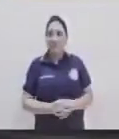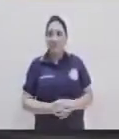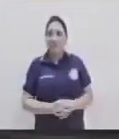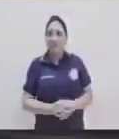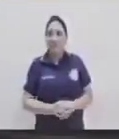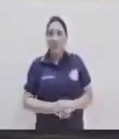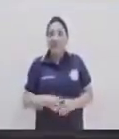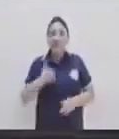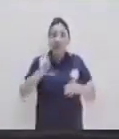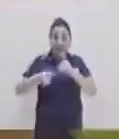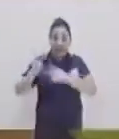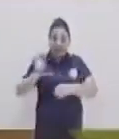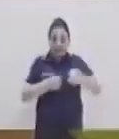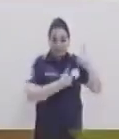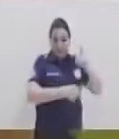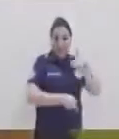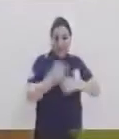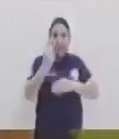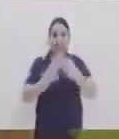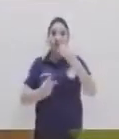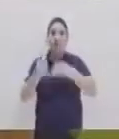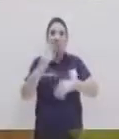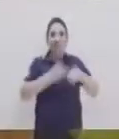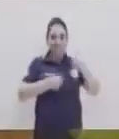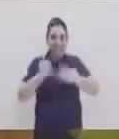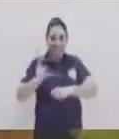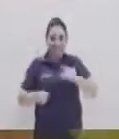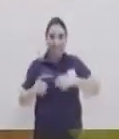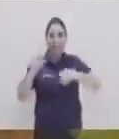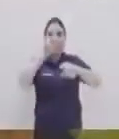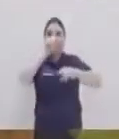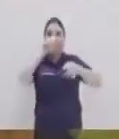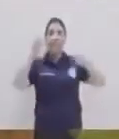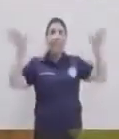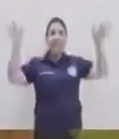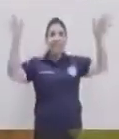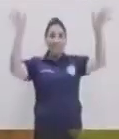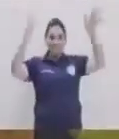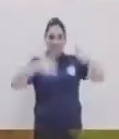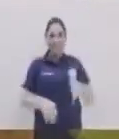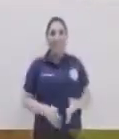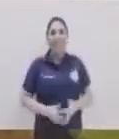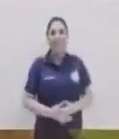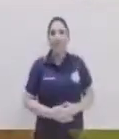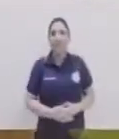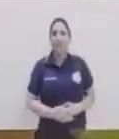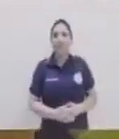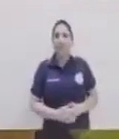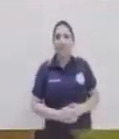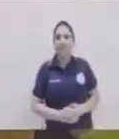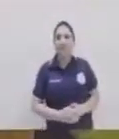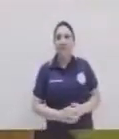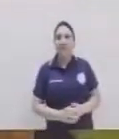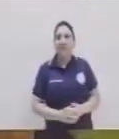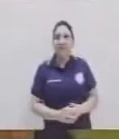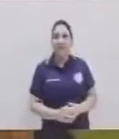Eso. Entonces, el juego, se van a dar cuenta que pareciera como que fueran pájaros también. Mientras tú lo haces, yo voy a darle para abajo aquí.